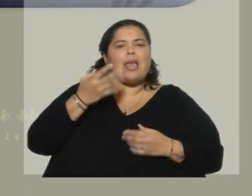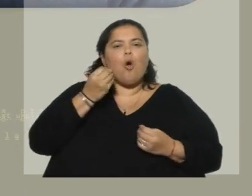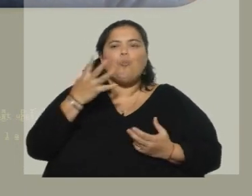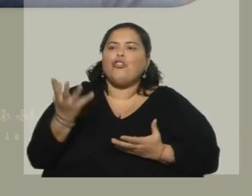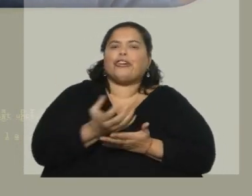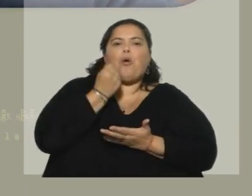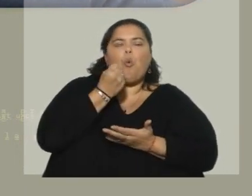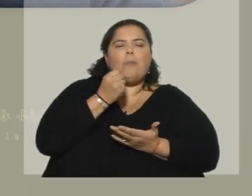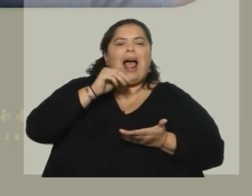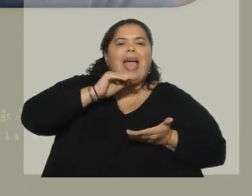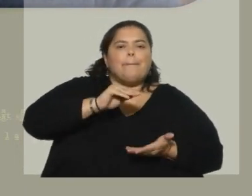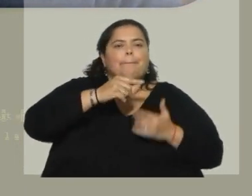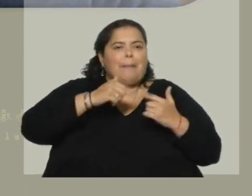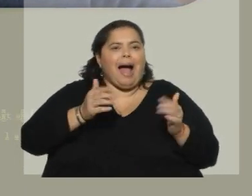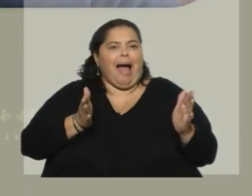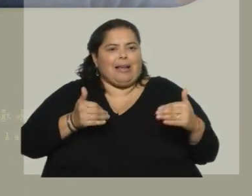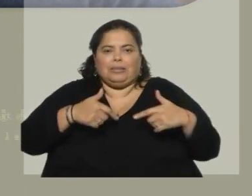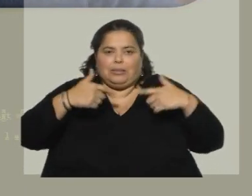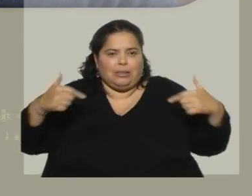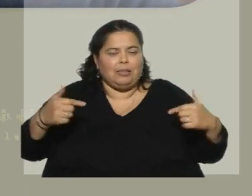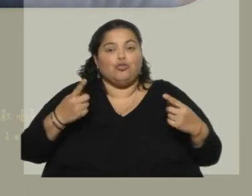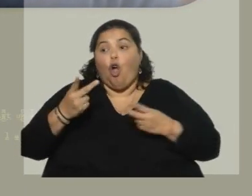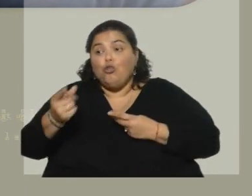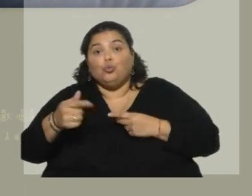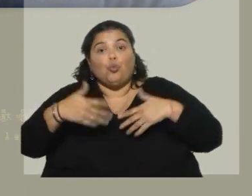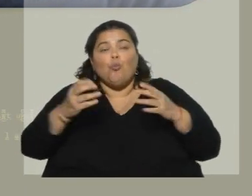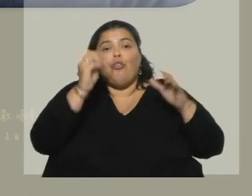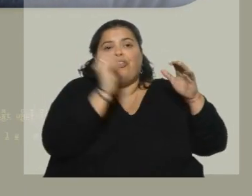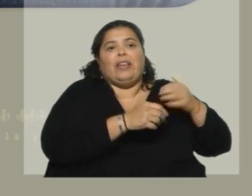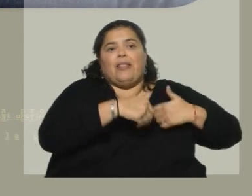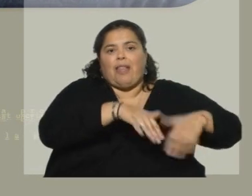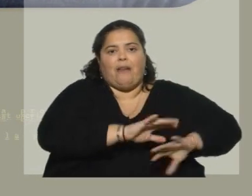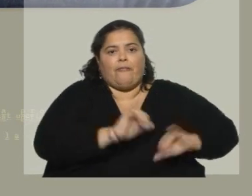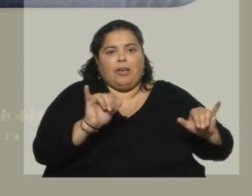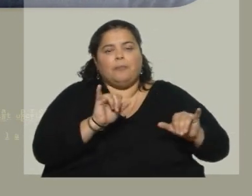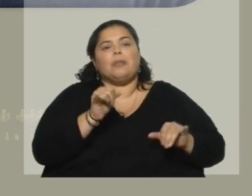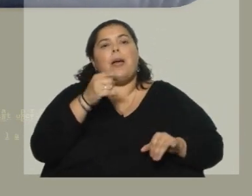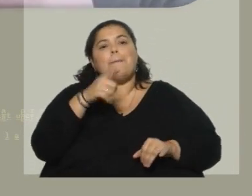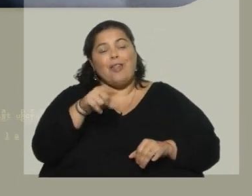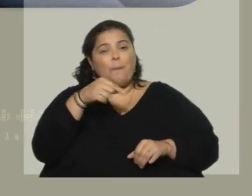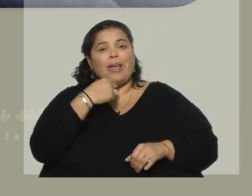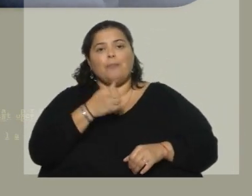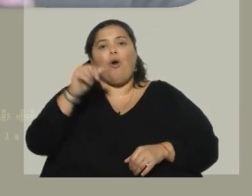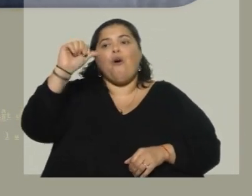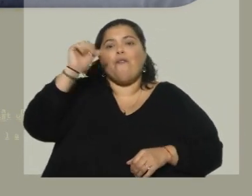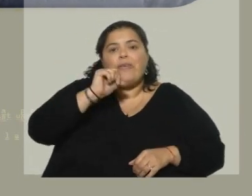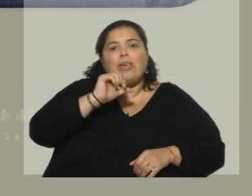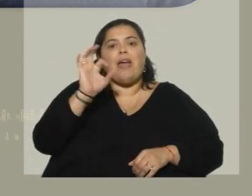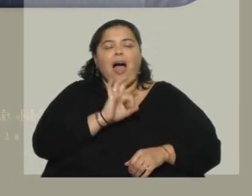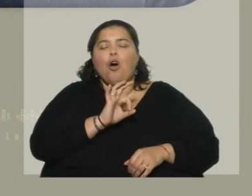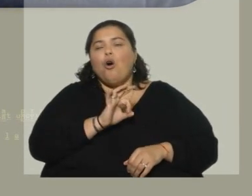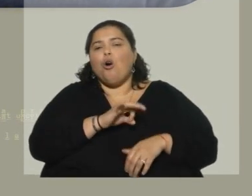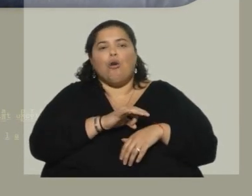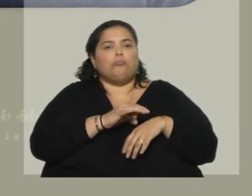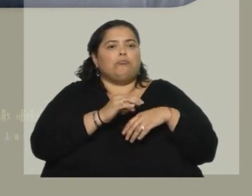-consumo vertidos al mercado. A veces uno piensa que se trata de productos como bebidas, por ejemplo, o quizá